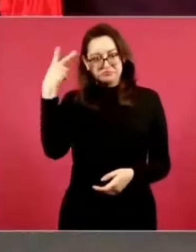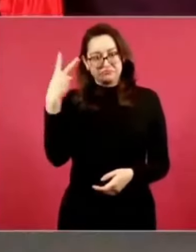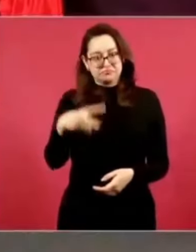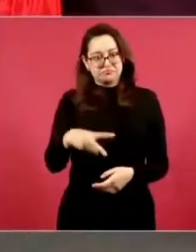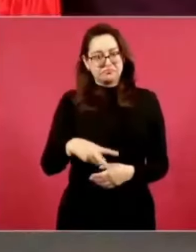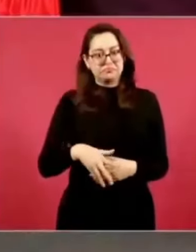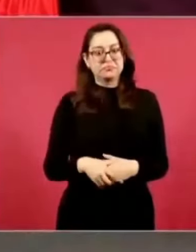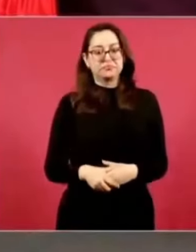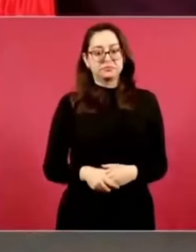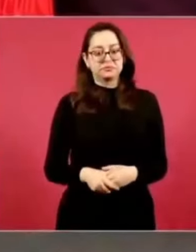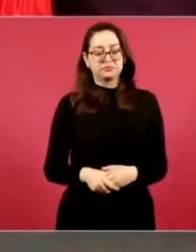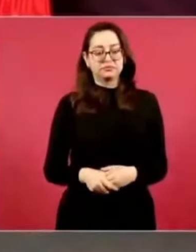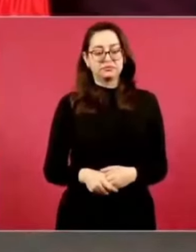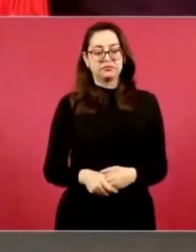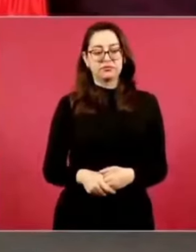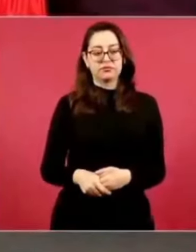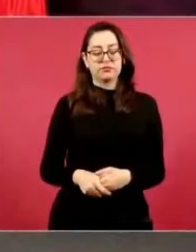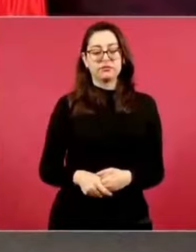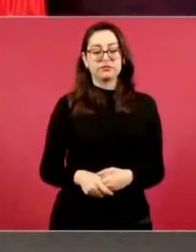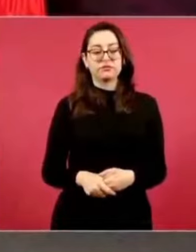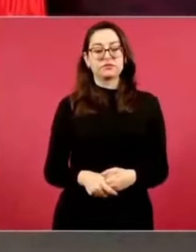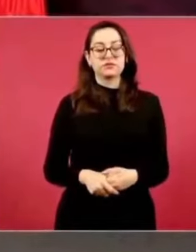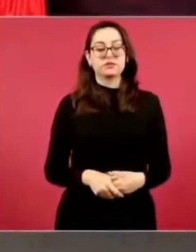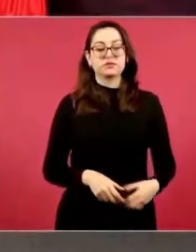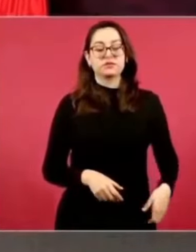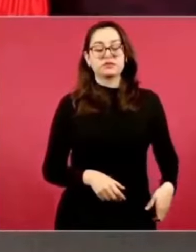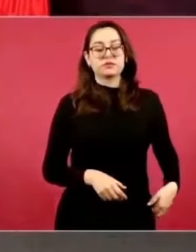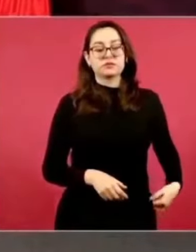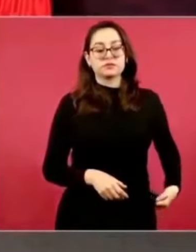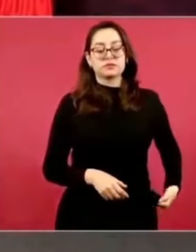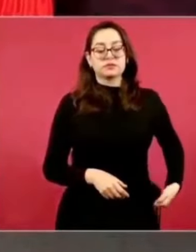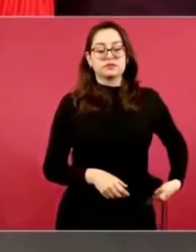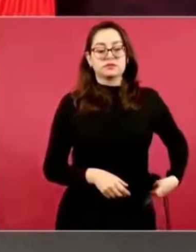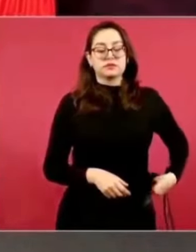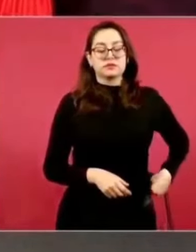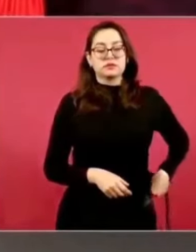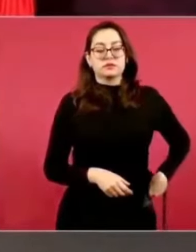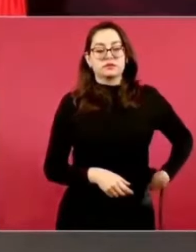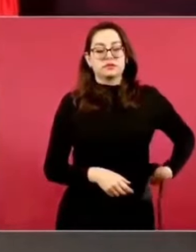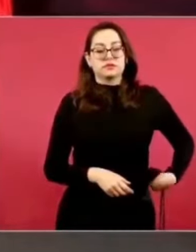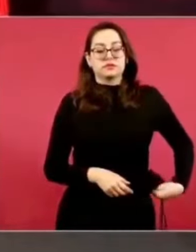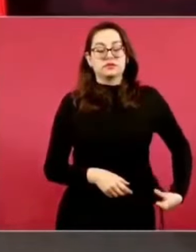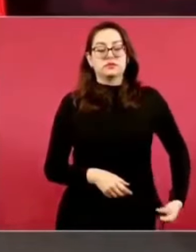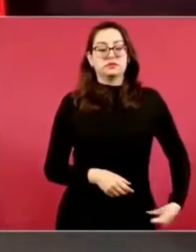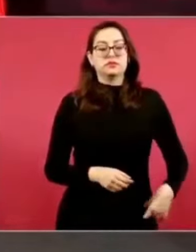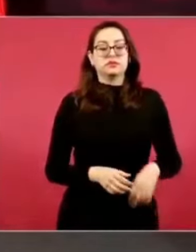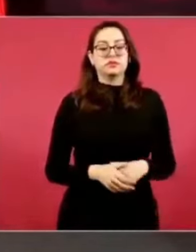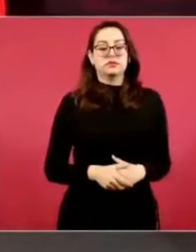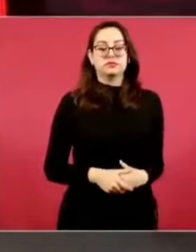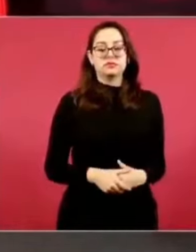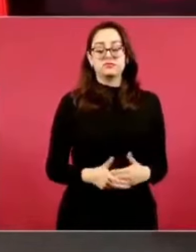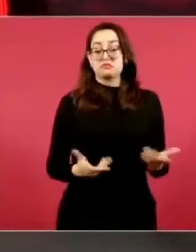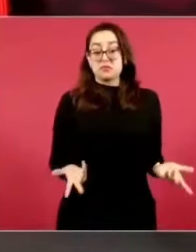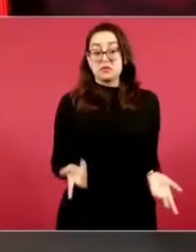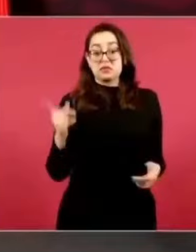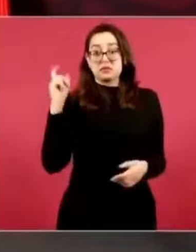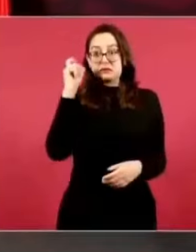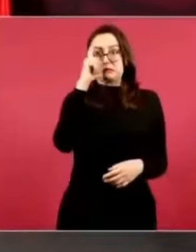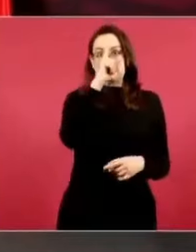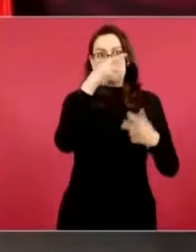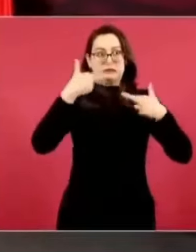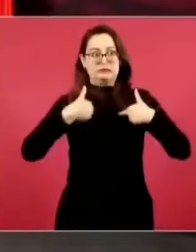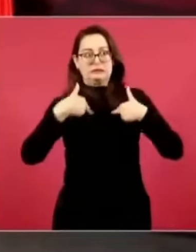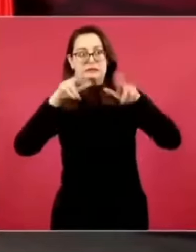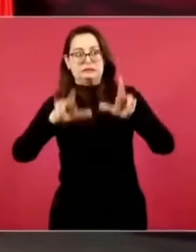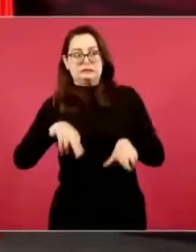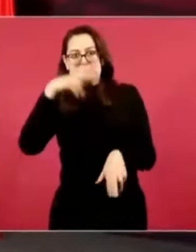tampoco les cuesta mucho, porque México tiene muy buena fama en el mundo,